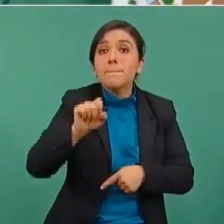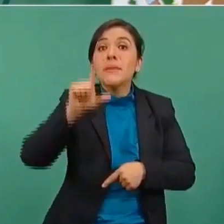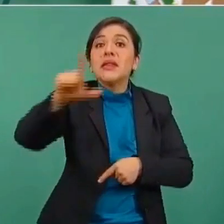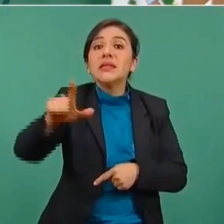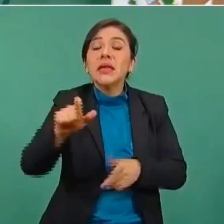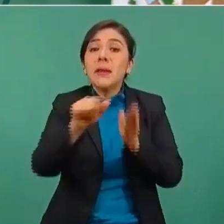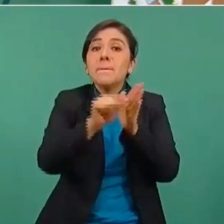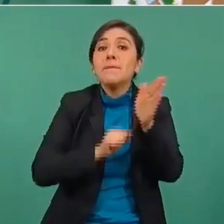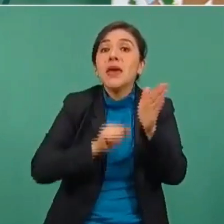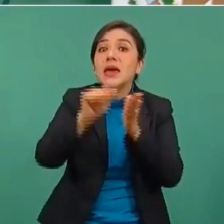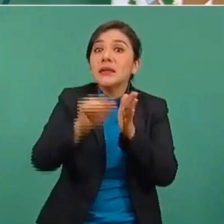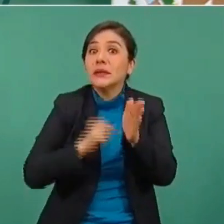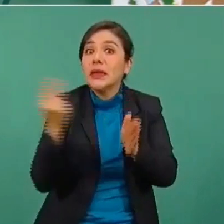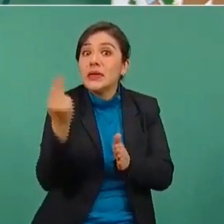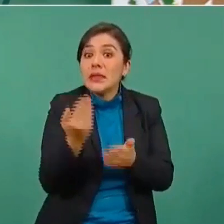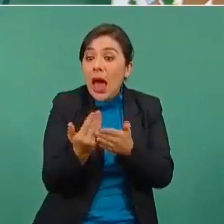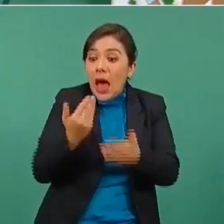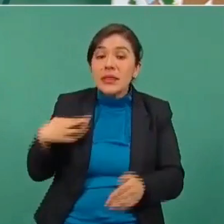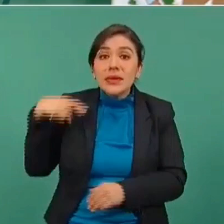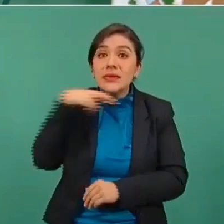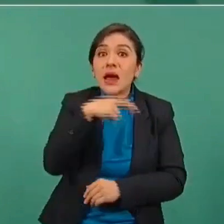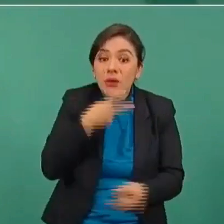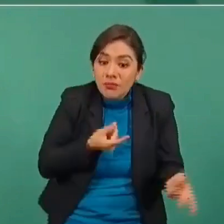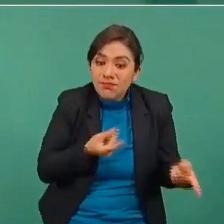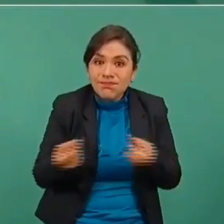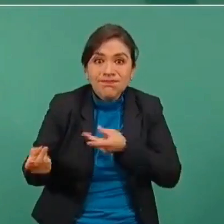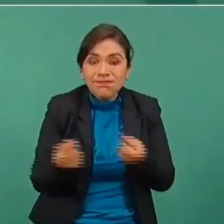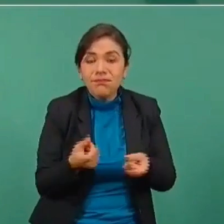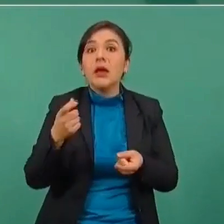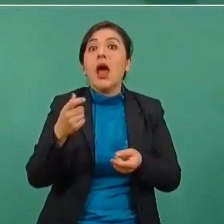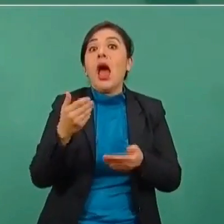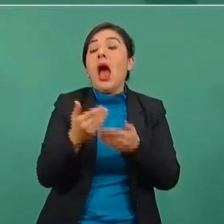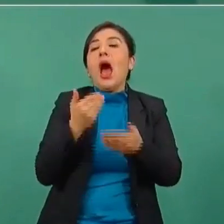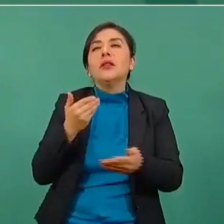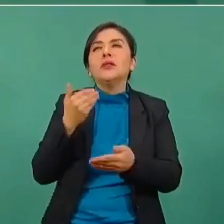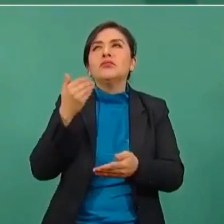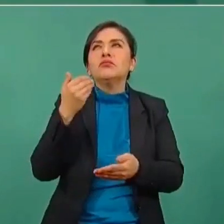tenemos que terminar a finales del 23